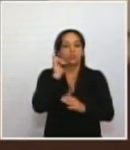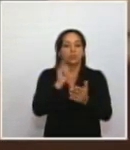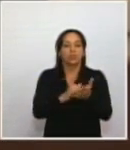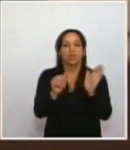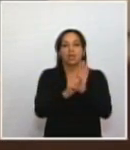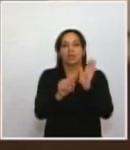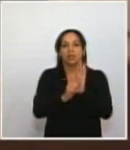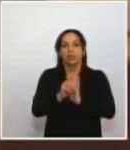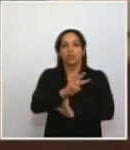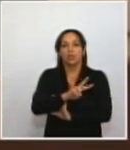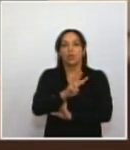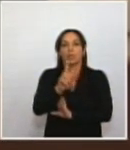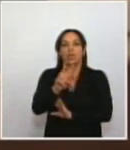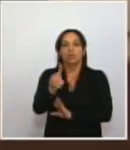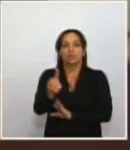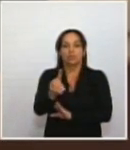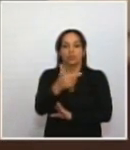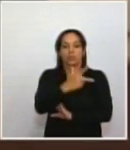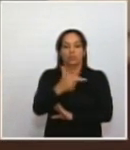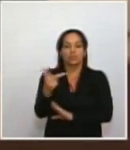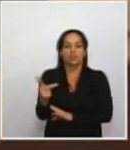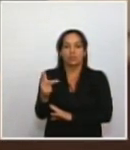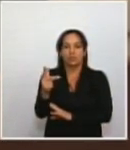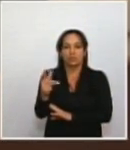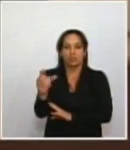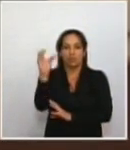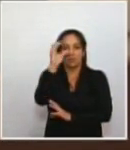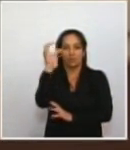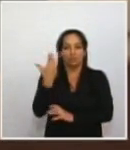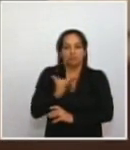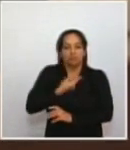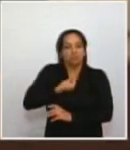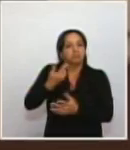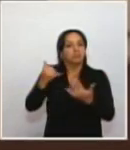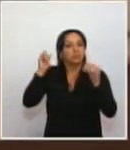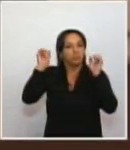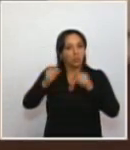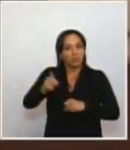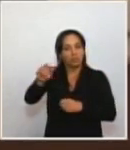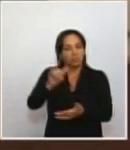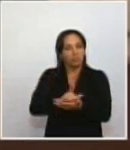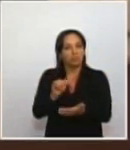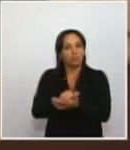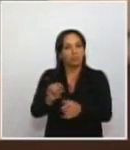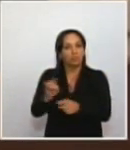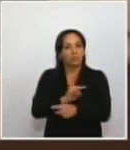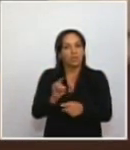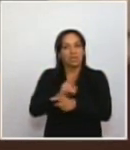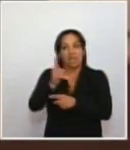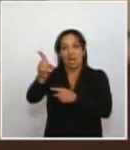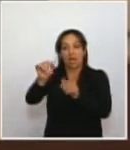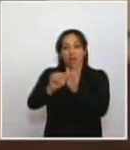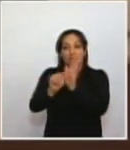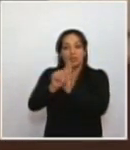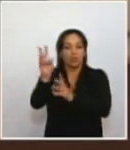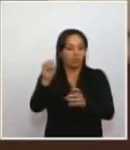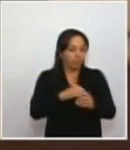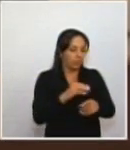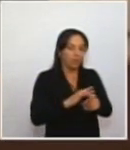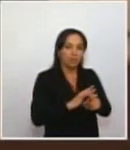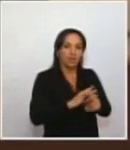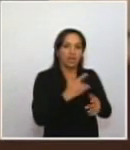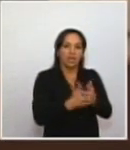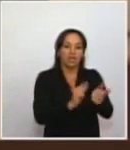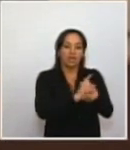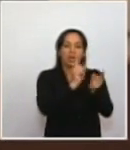221 de la Constitución Nacional nosotros habíamos podido habernos aplicado a modificar